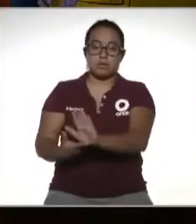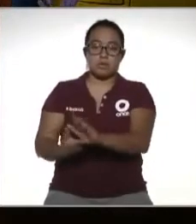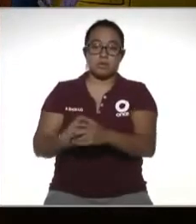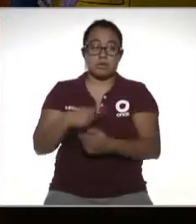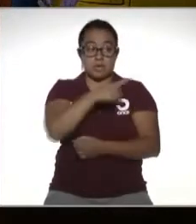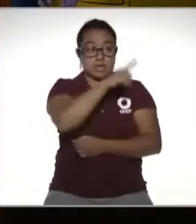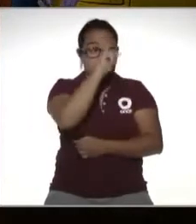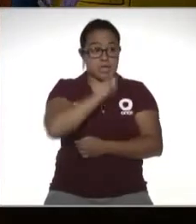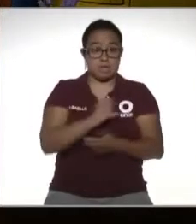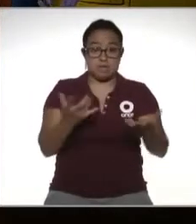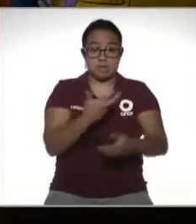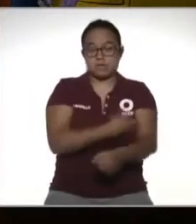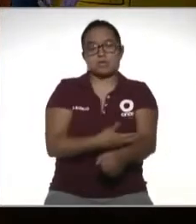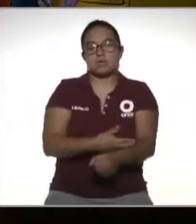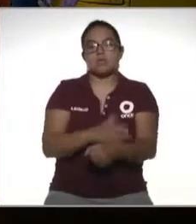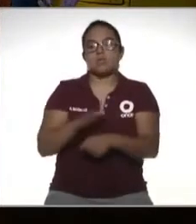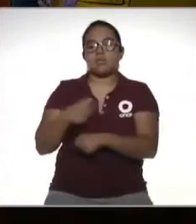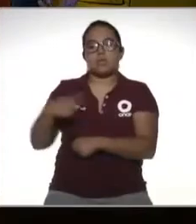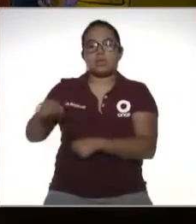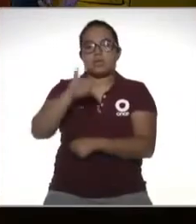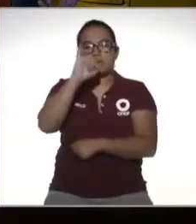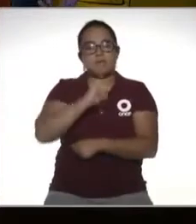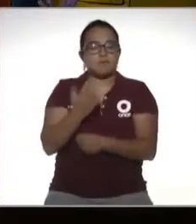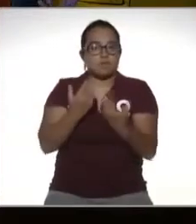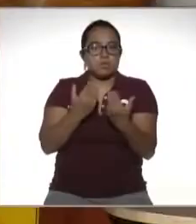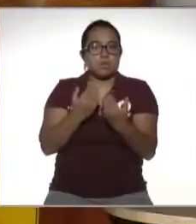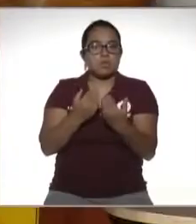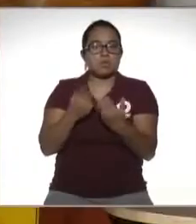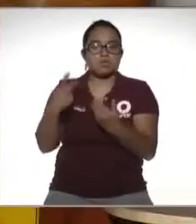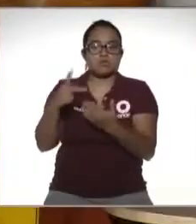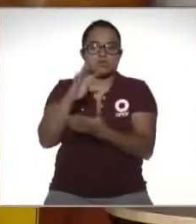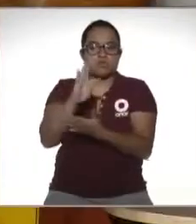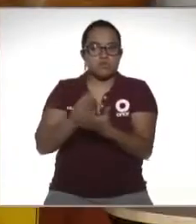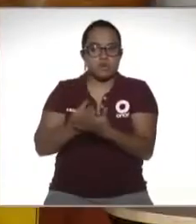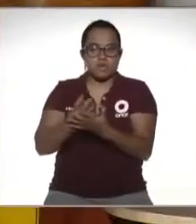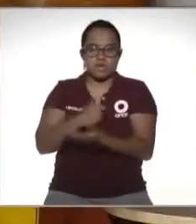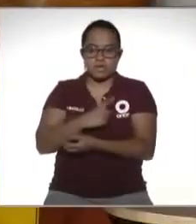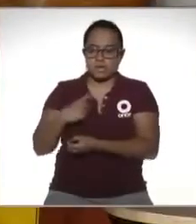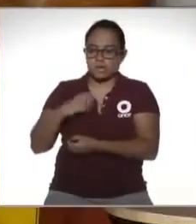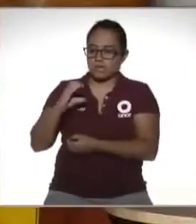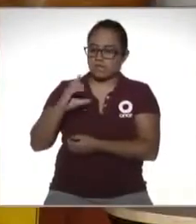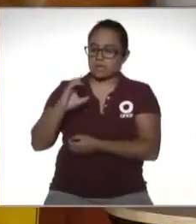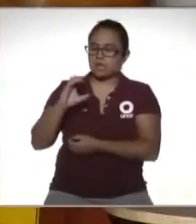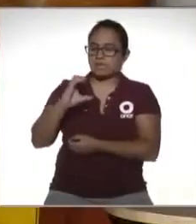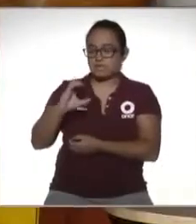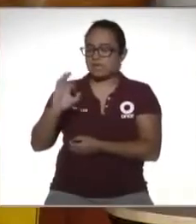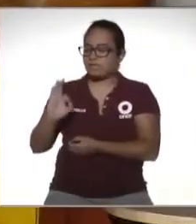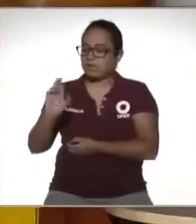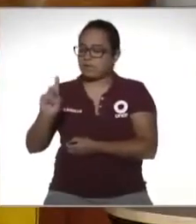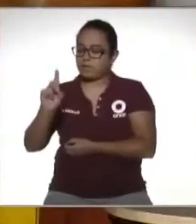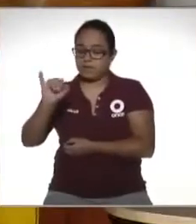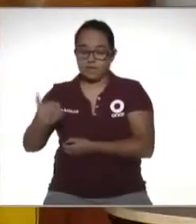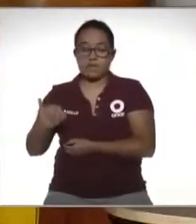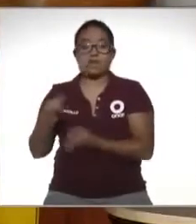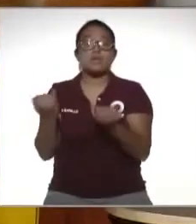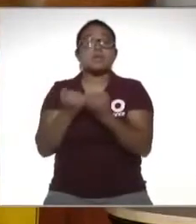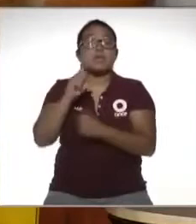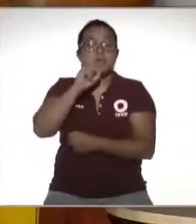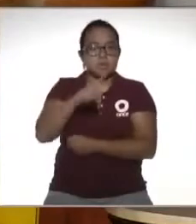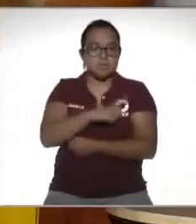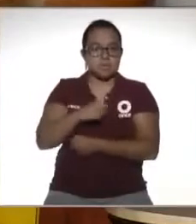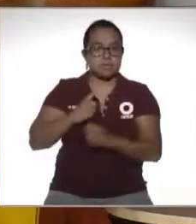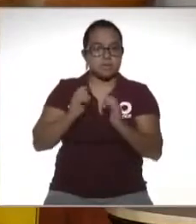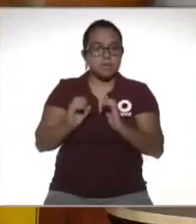su patrón porque no tienen patrón ellos tienen que emitir sus facturas sus CFDIs de los ingresos que obtienen y también tienen que tener